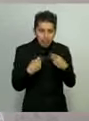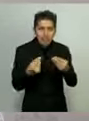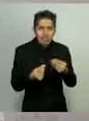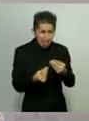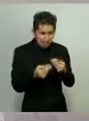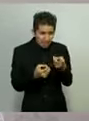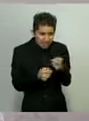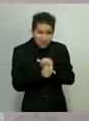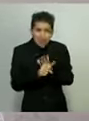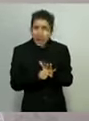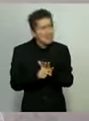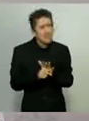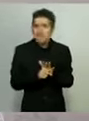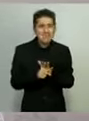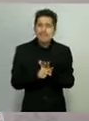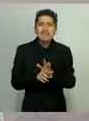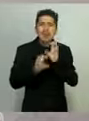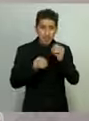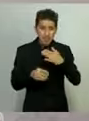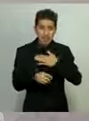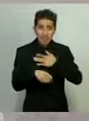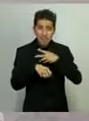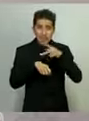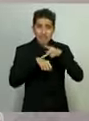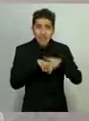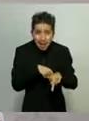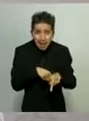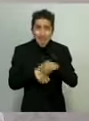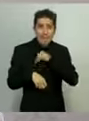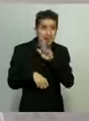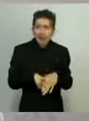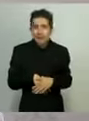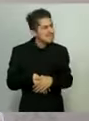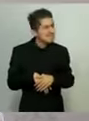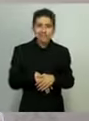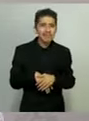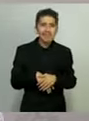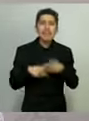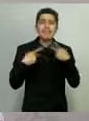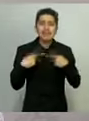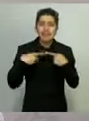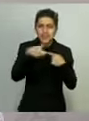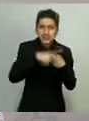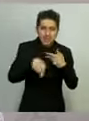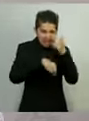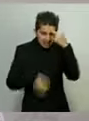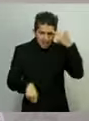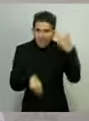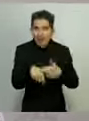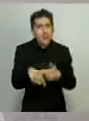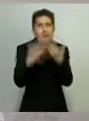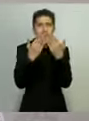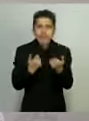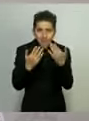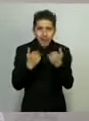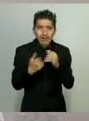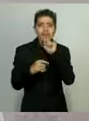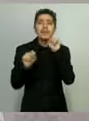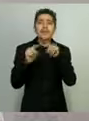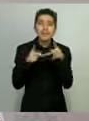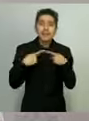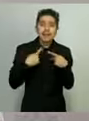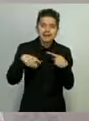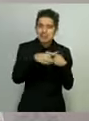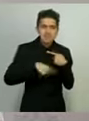o que están fuera del peligro de morir. A los irresponsables, a los que de manera inconsciente